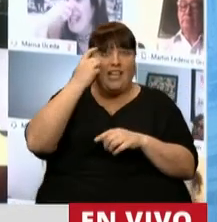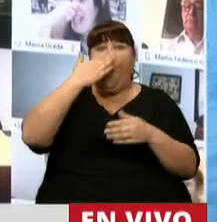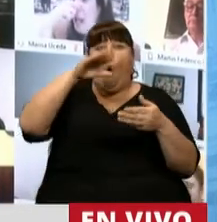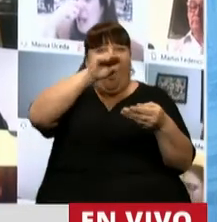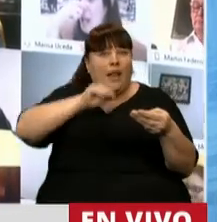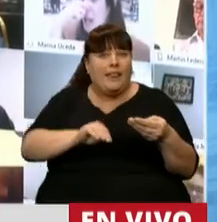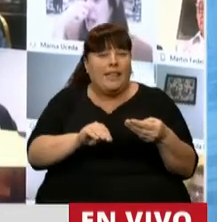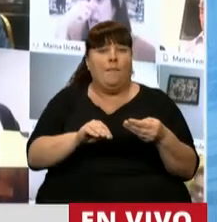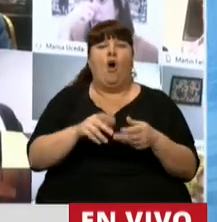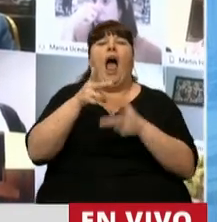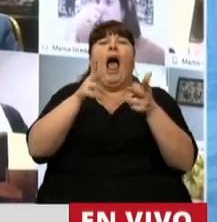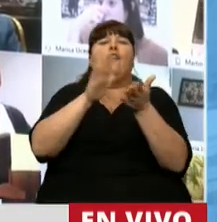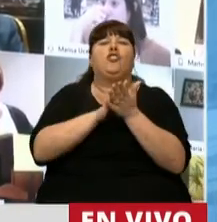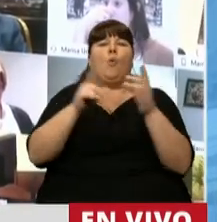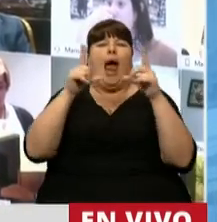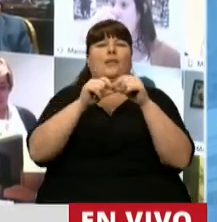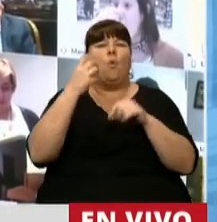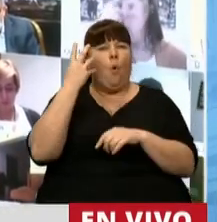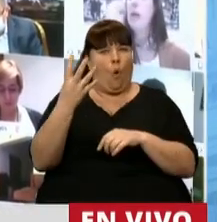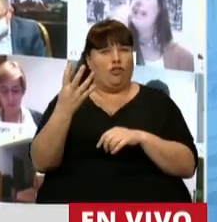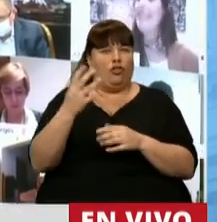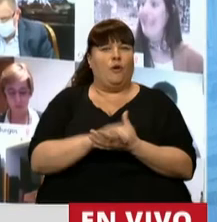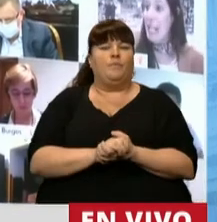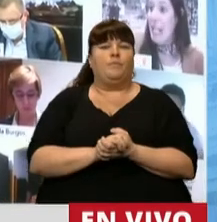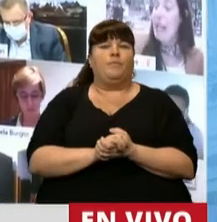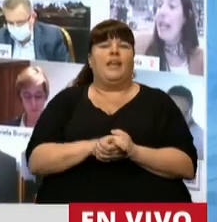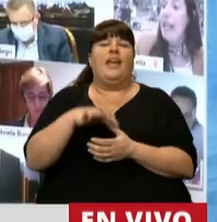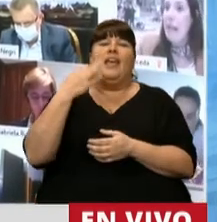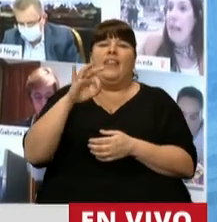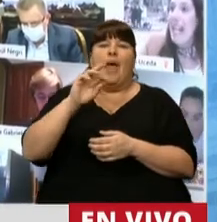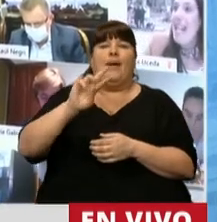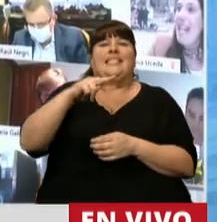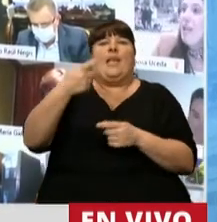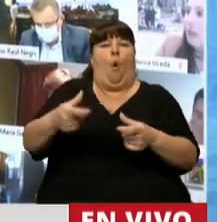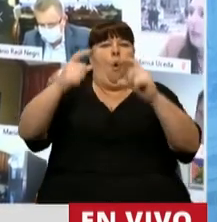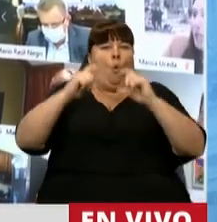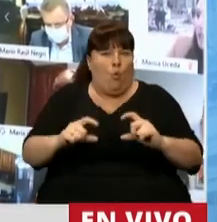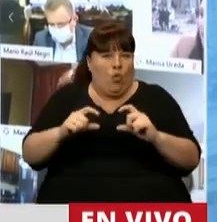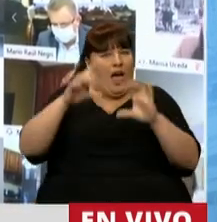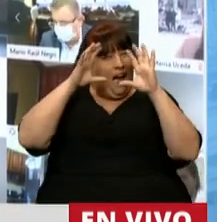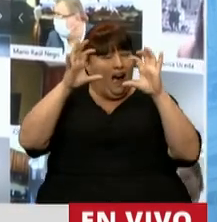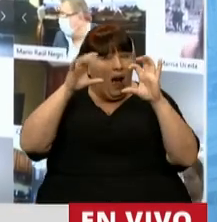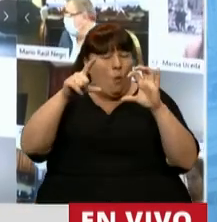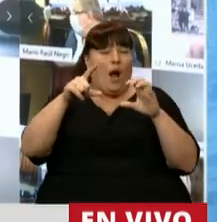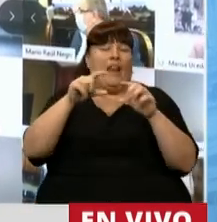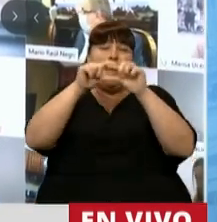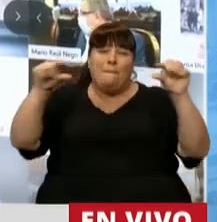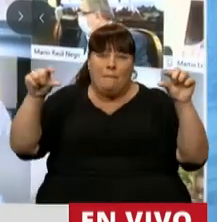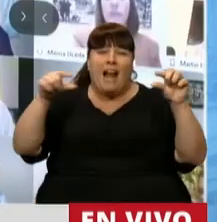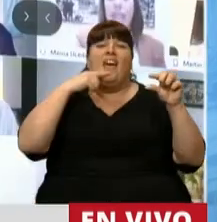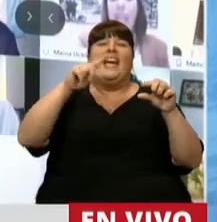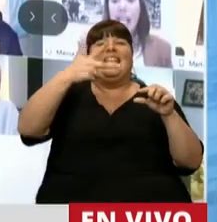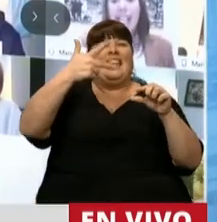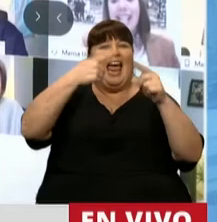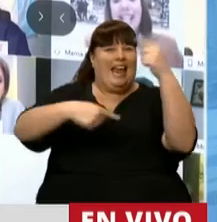al final, cuando habla del artículo 4, hay que poner segundo párrafo, porque acuérdense que ese párrafo,